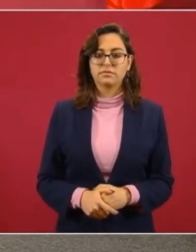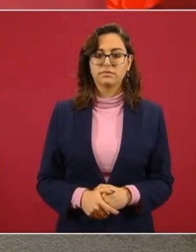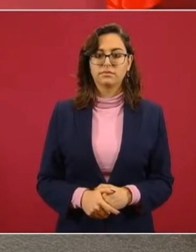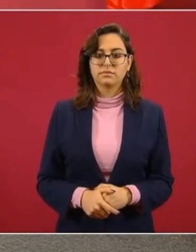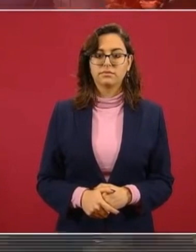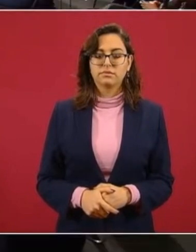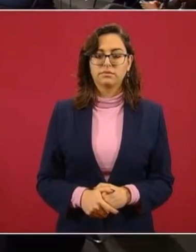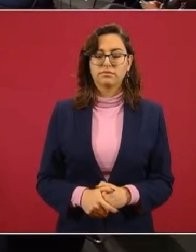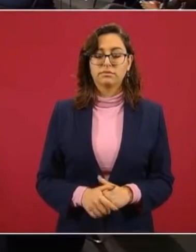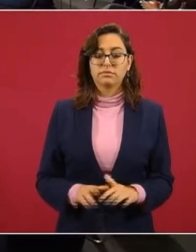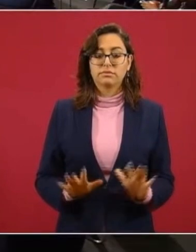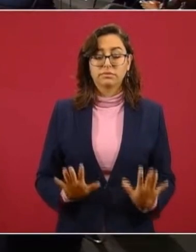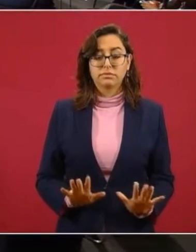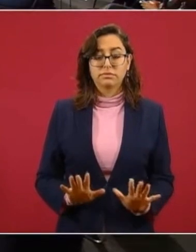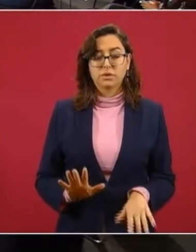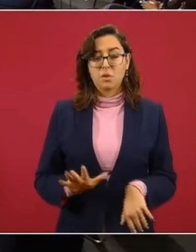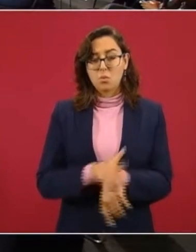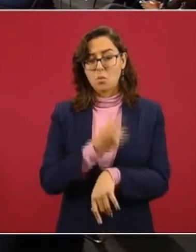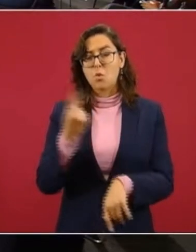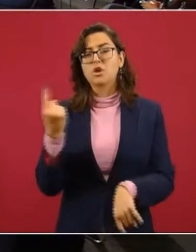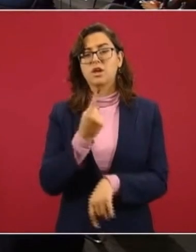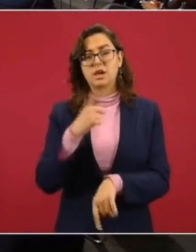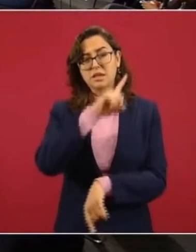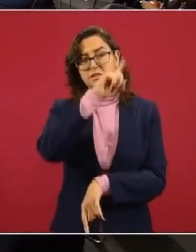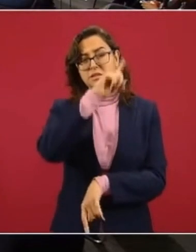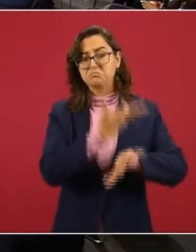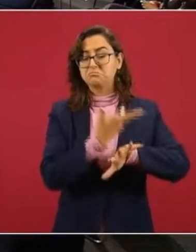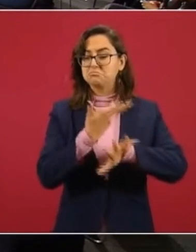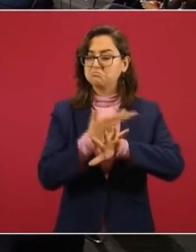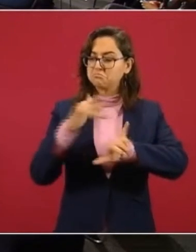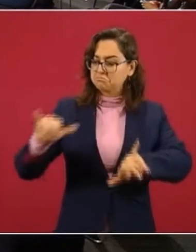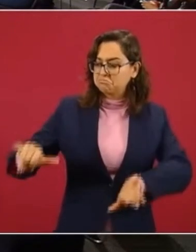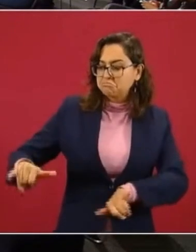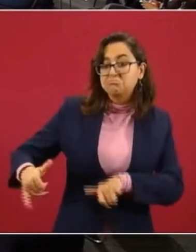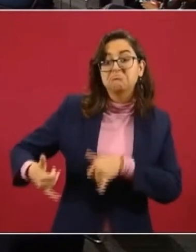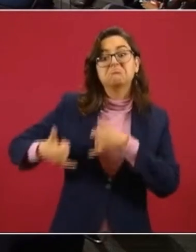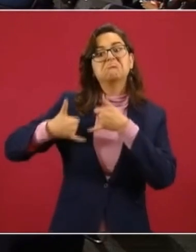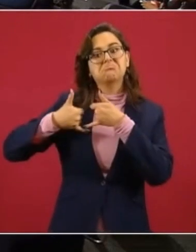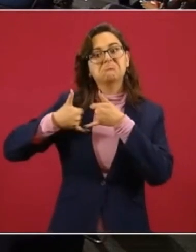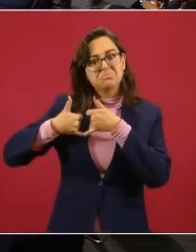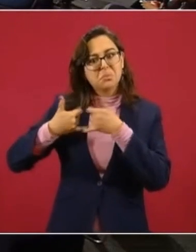escuchen, al secretario de Relaciones Exteriores en Estados Unidos,